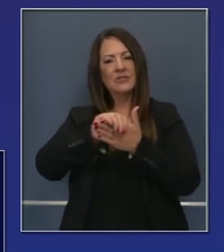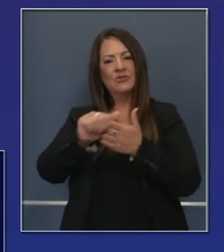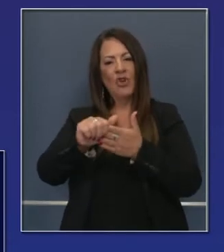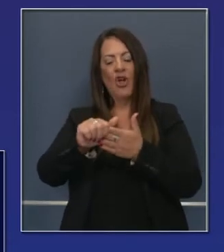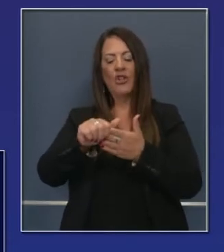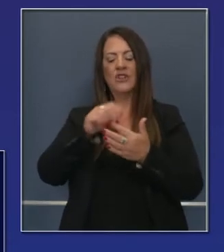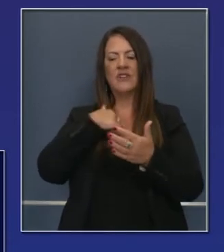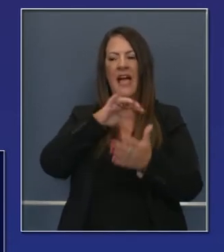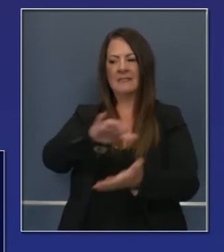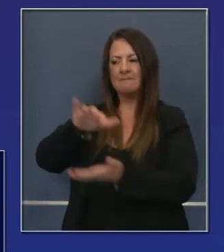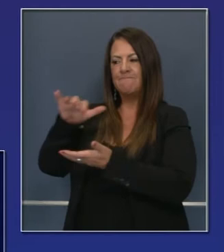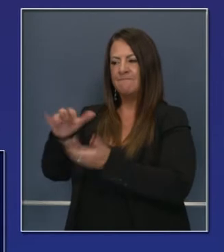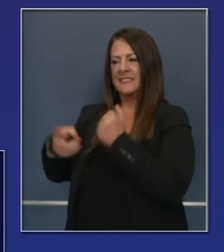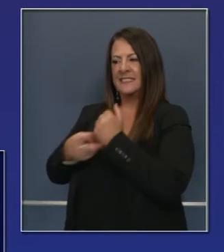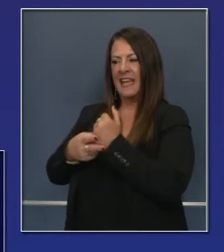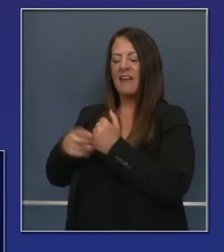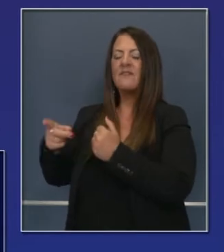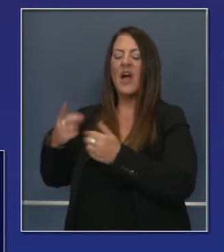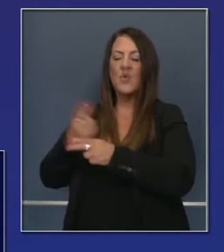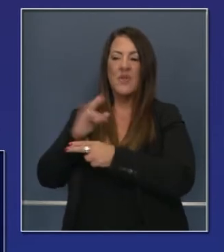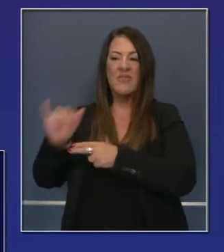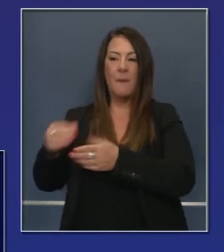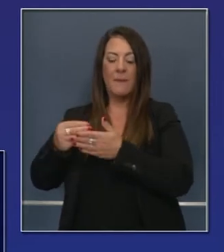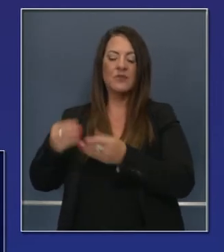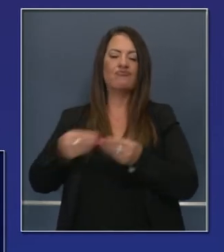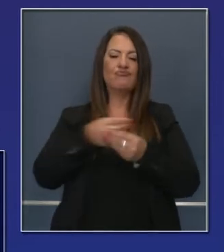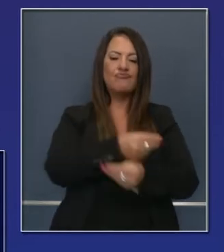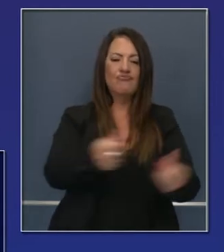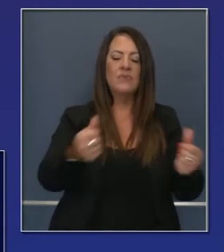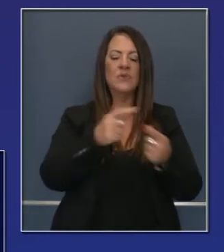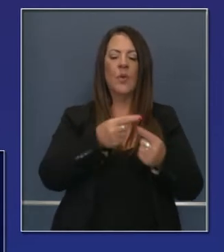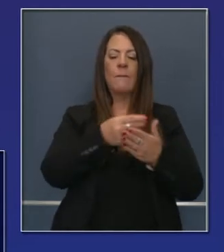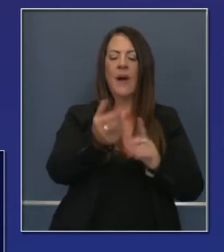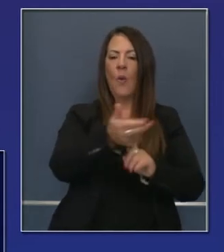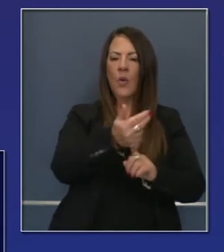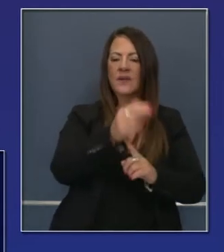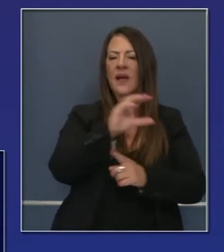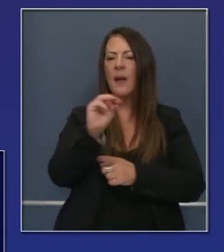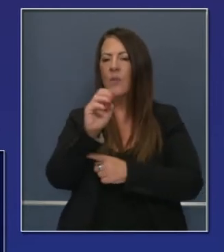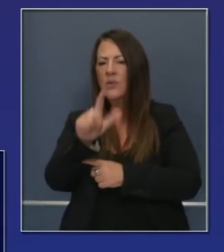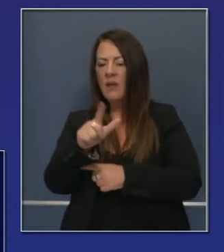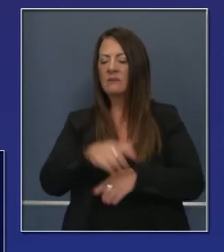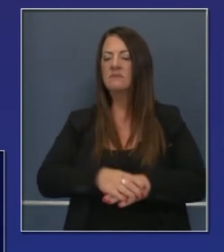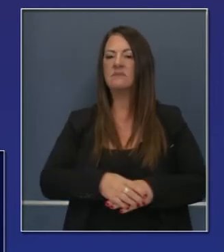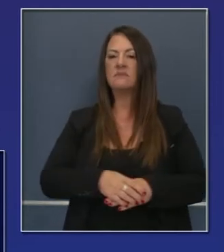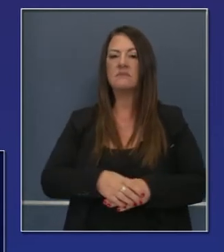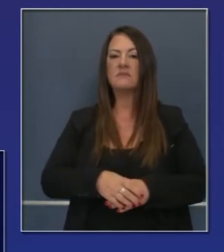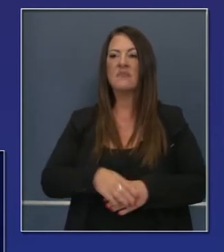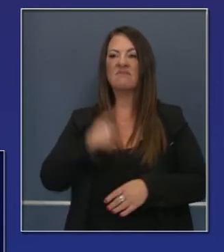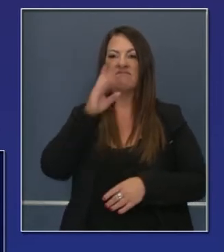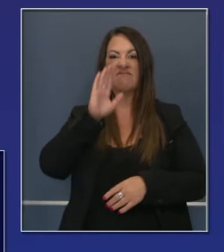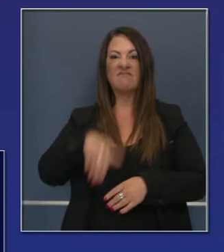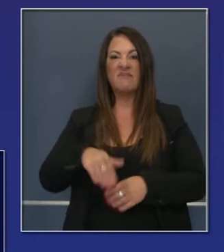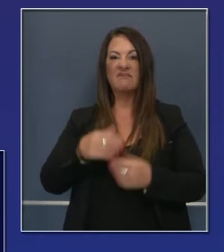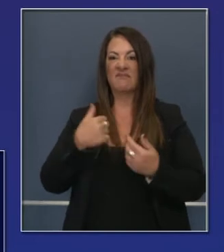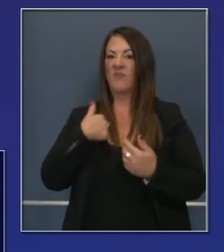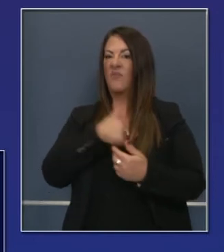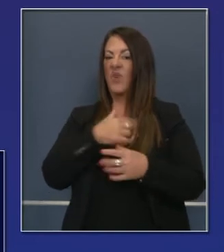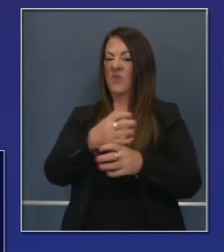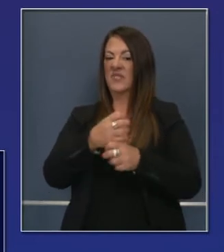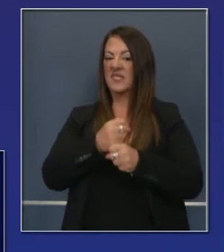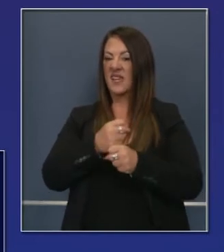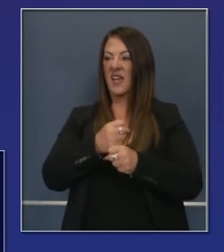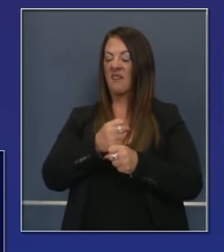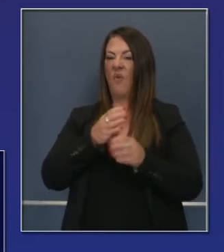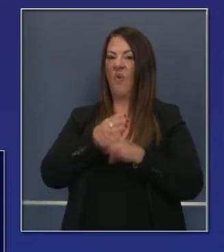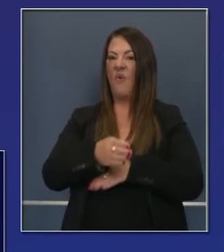600 millones de dólares que fueron apartados en el estado para comprar moteles y hoteles. Y la buena noticia es que 138 solicitudes han sido hechas ya